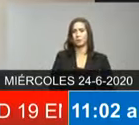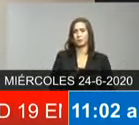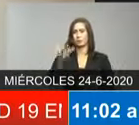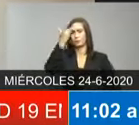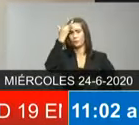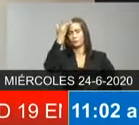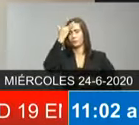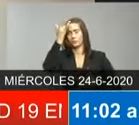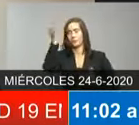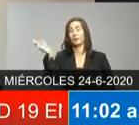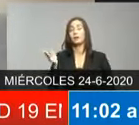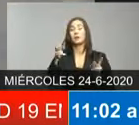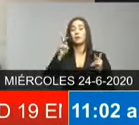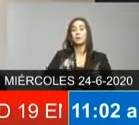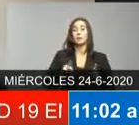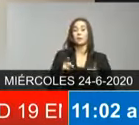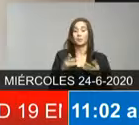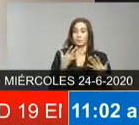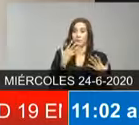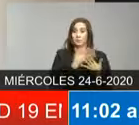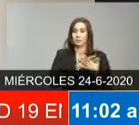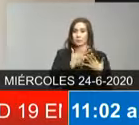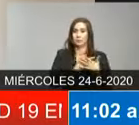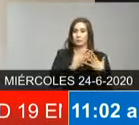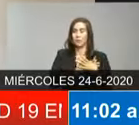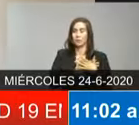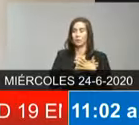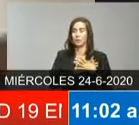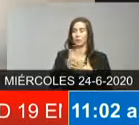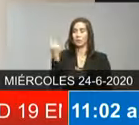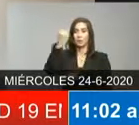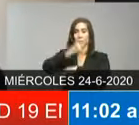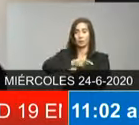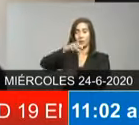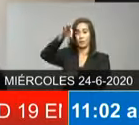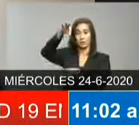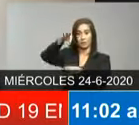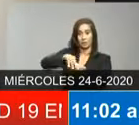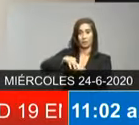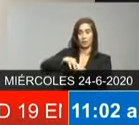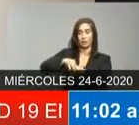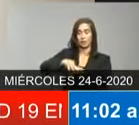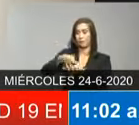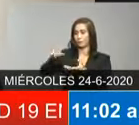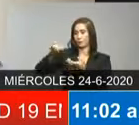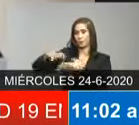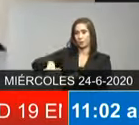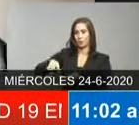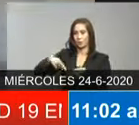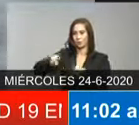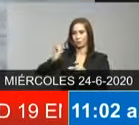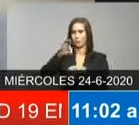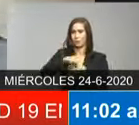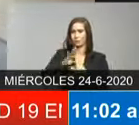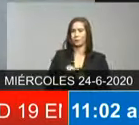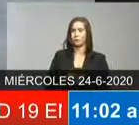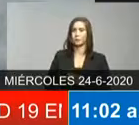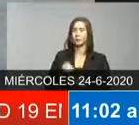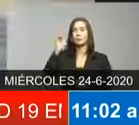sociológica de la pandemia con las elecciones es decir el ministro da sus informaciones pero no va